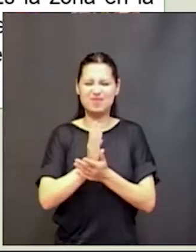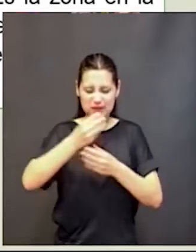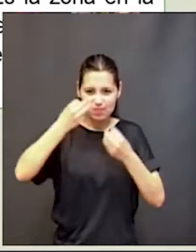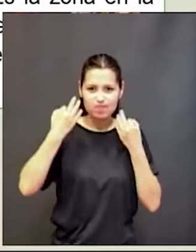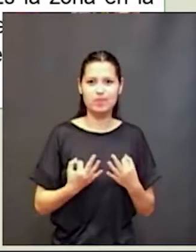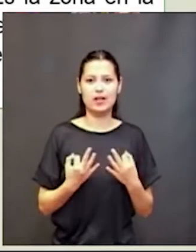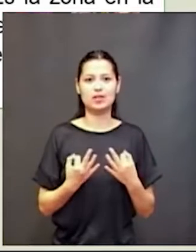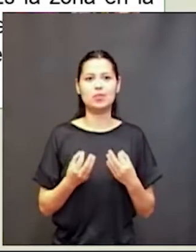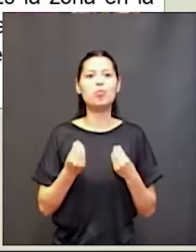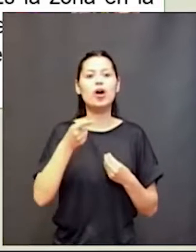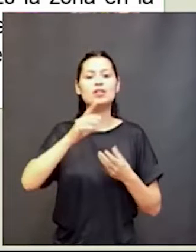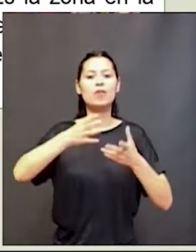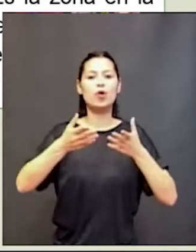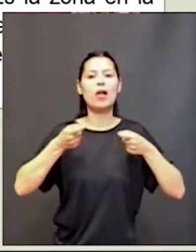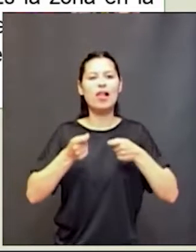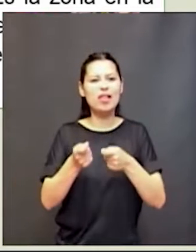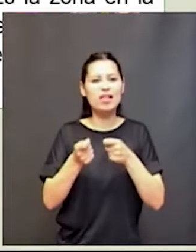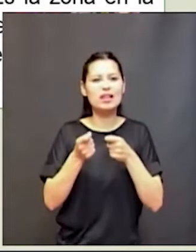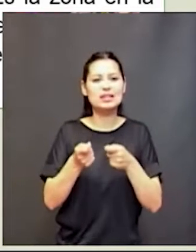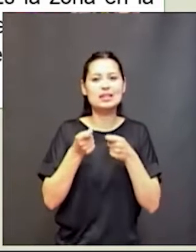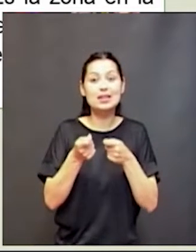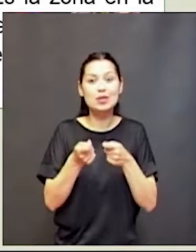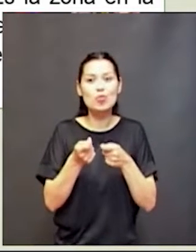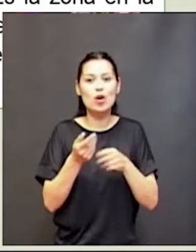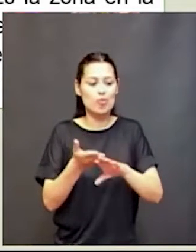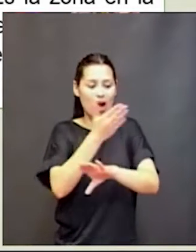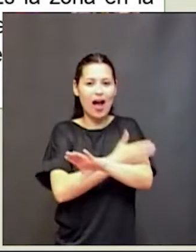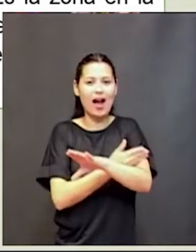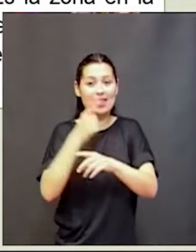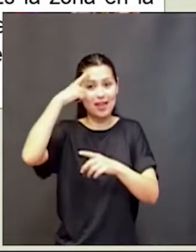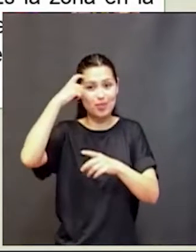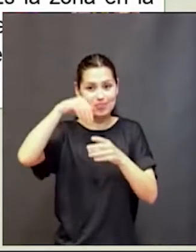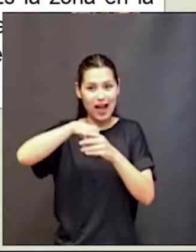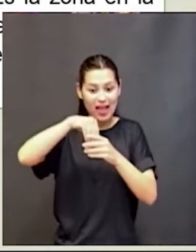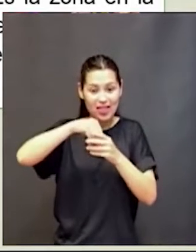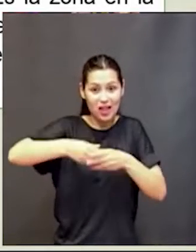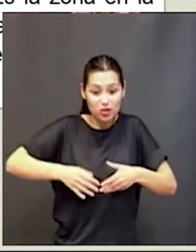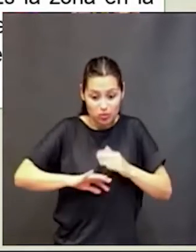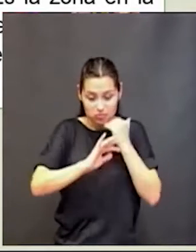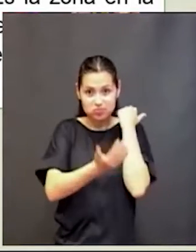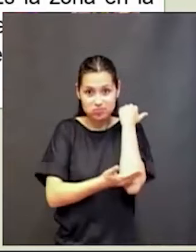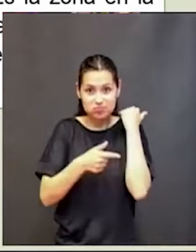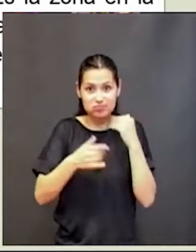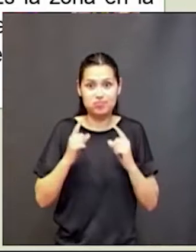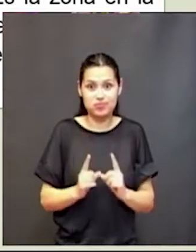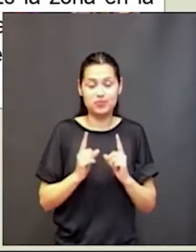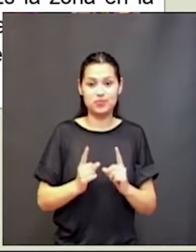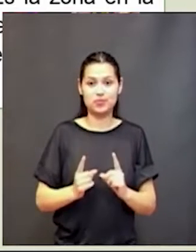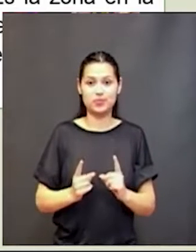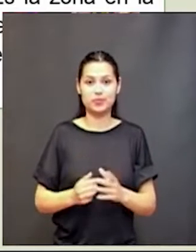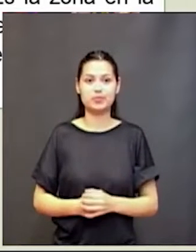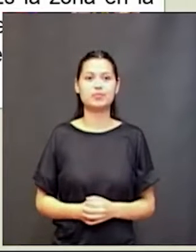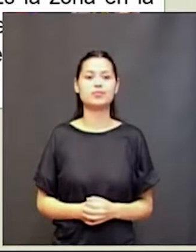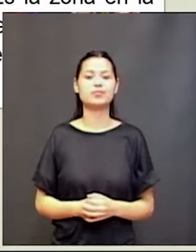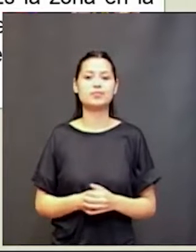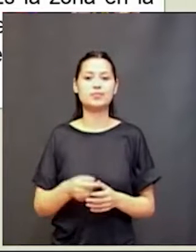potencia un aprendizaje que está ahí latente, genera que ese aprendizaje se afiance y se divide. Si nosotros no trabajamos en esa zona y nos